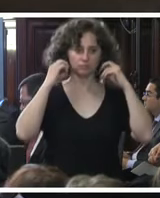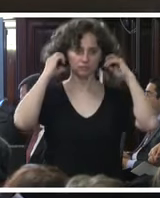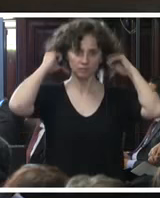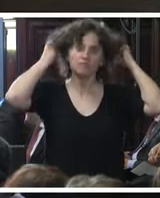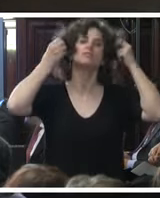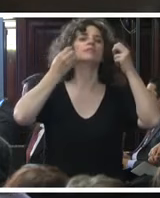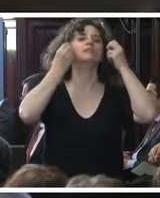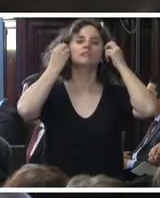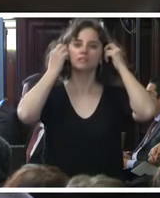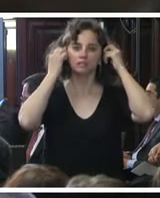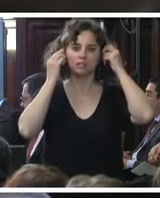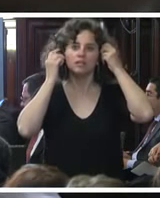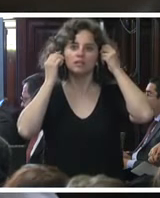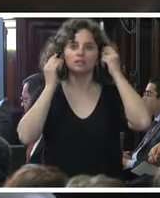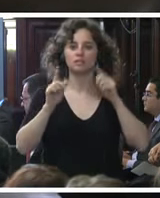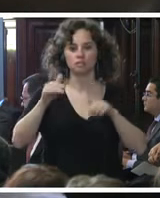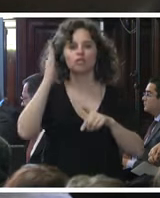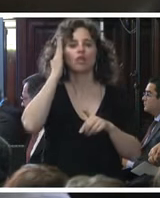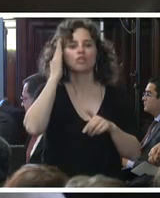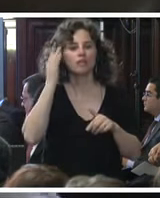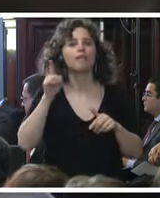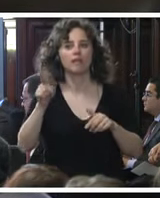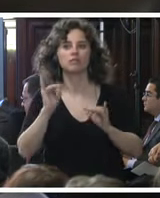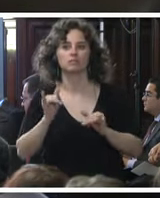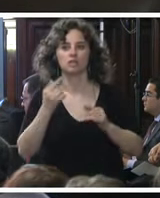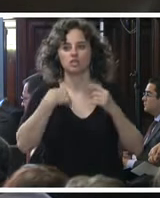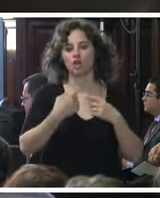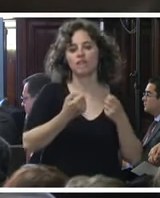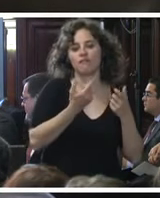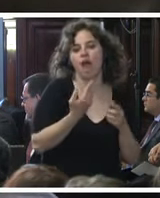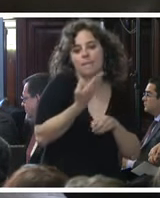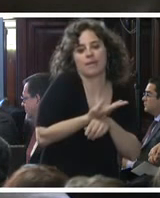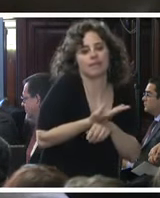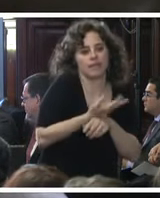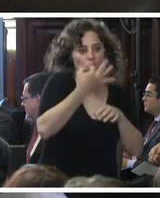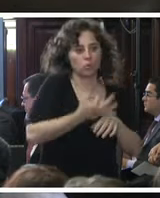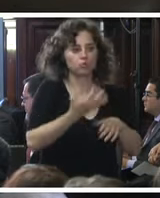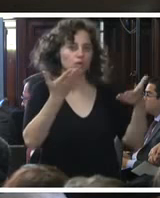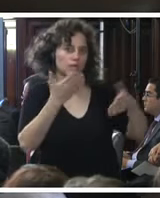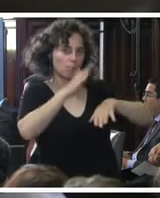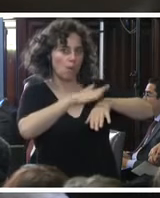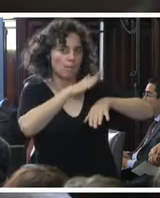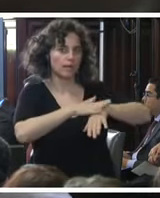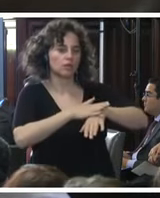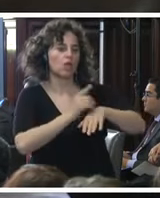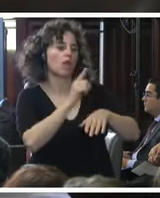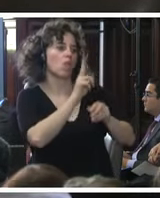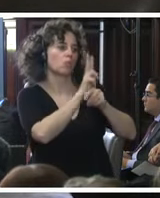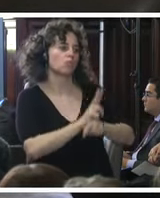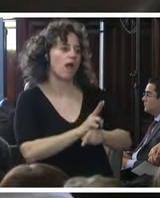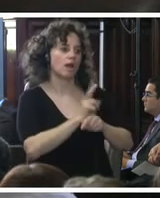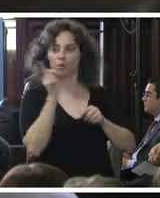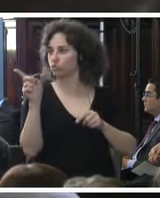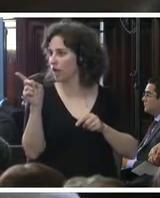estoy consciente de eso yo le iba a solicitar que utilizaran